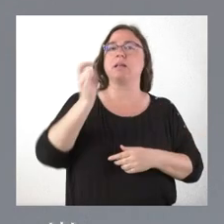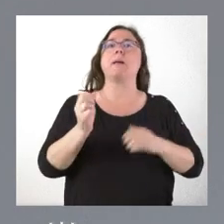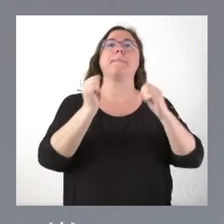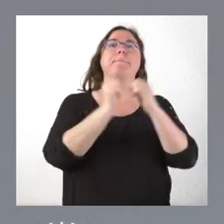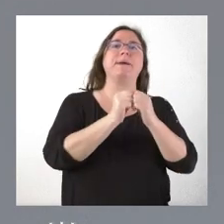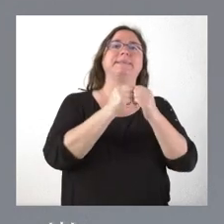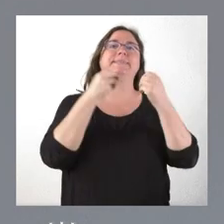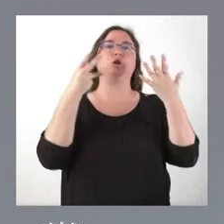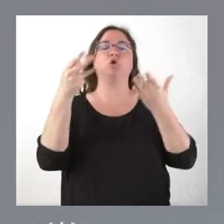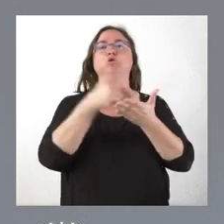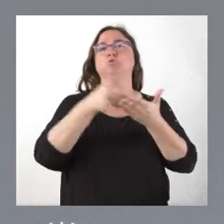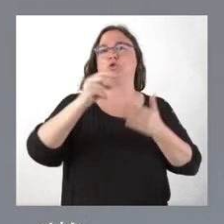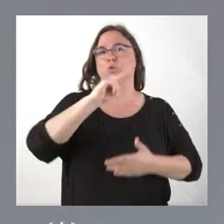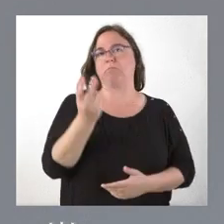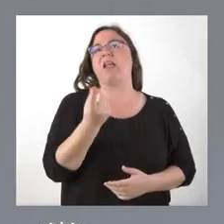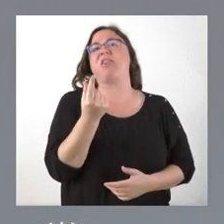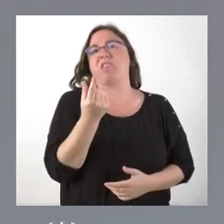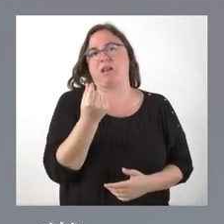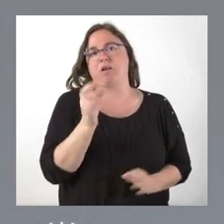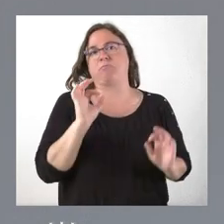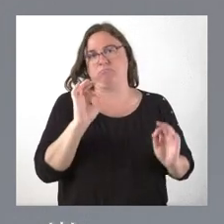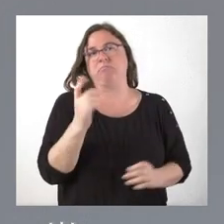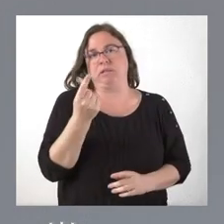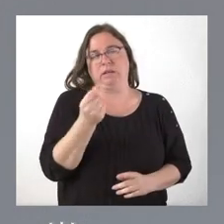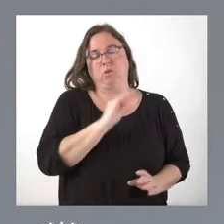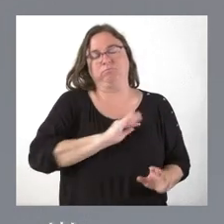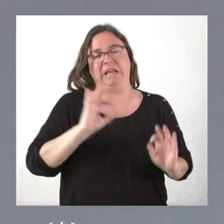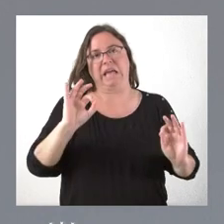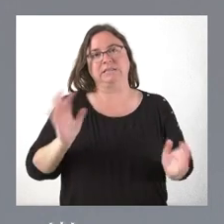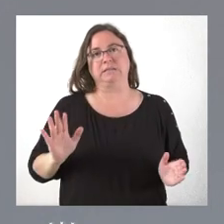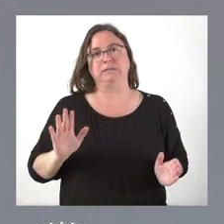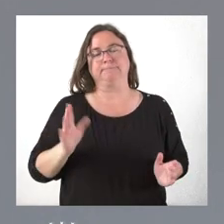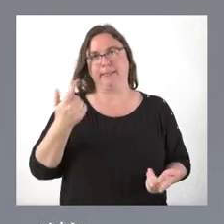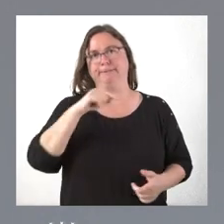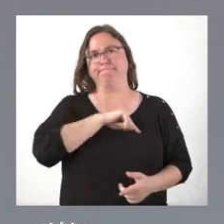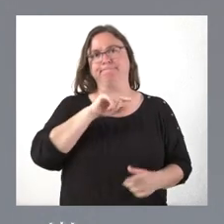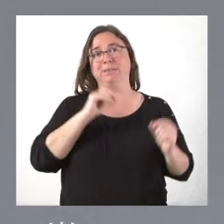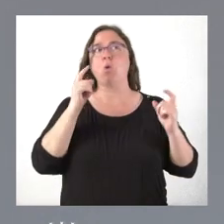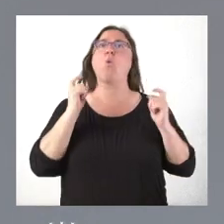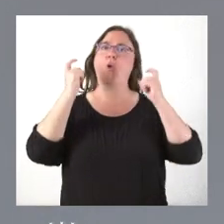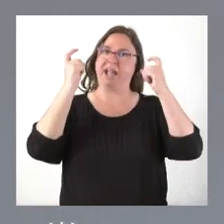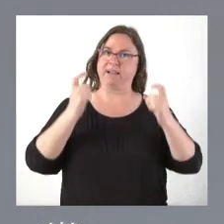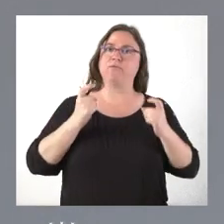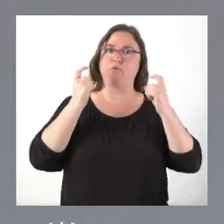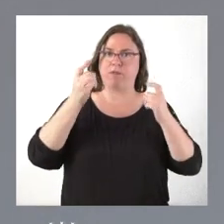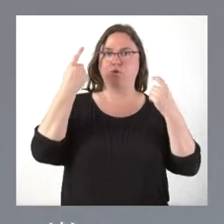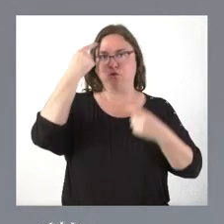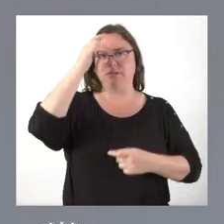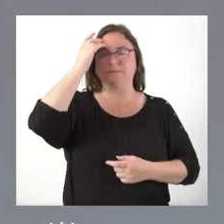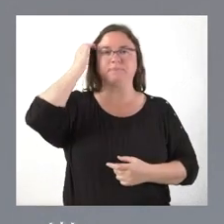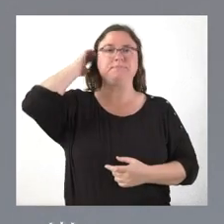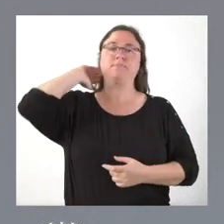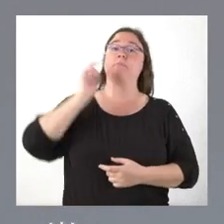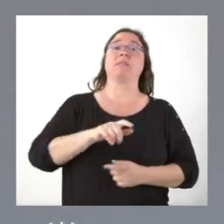de euros es dinero. 28 millones de euros es dinero. Y hay que ser consciente del esfuerzo que eso supone. El esfuerzo de los